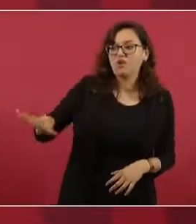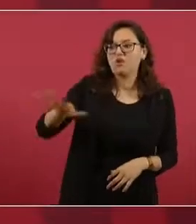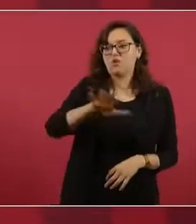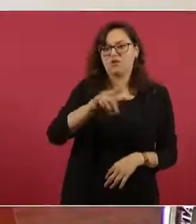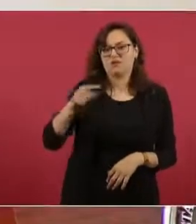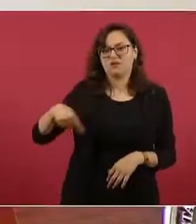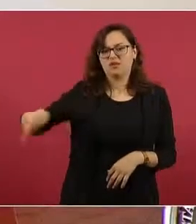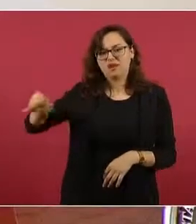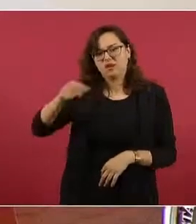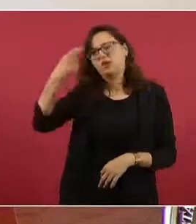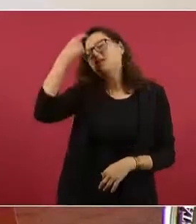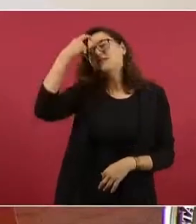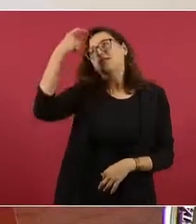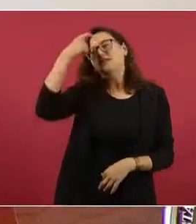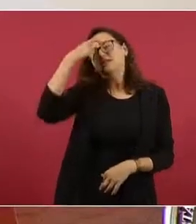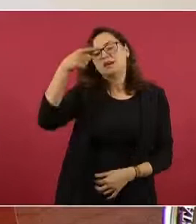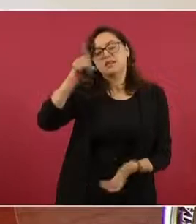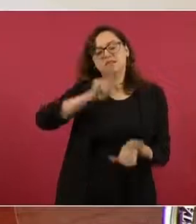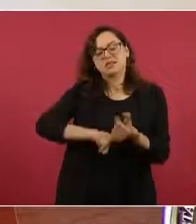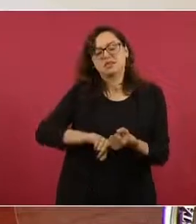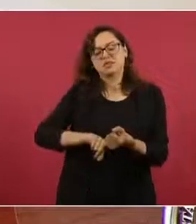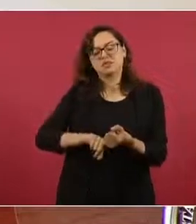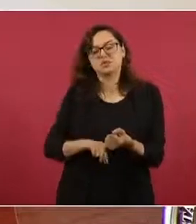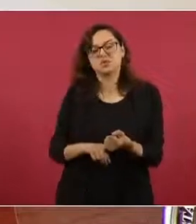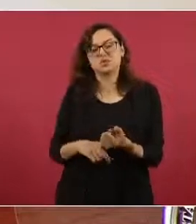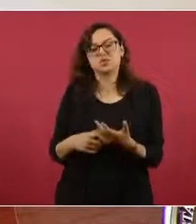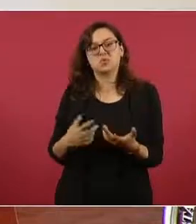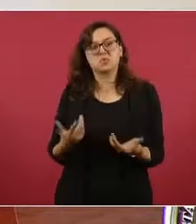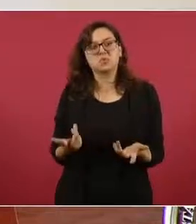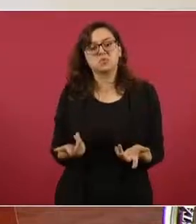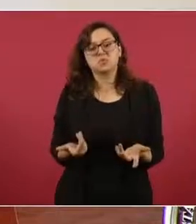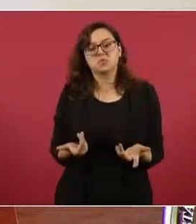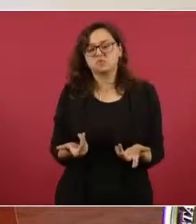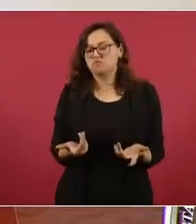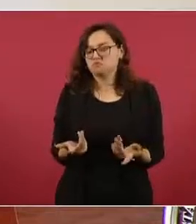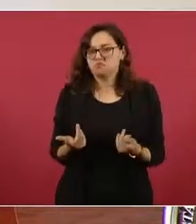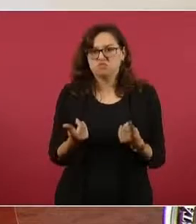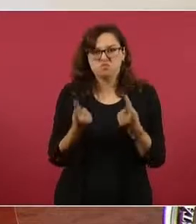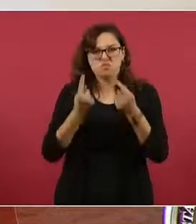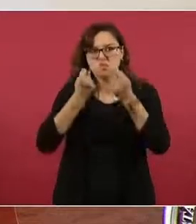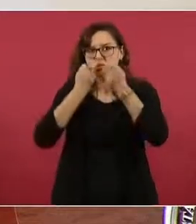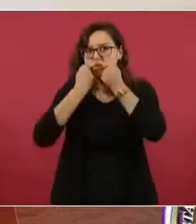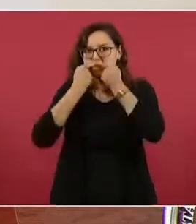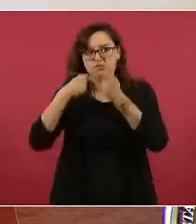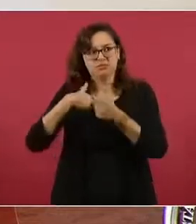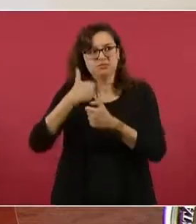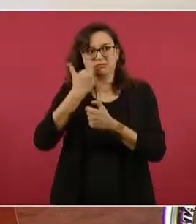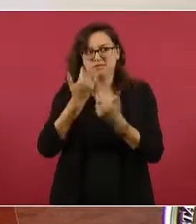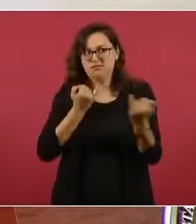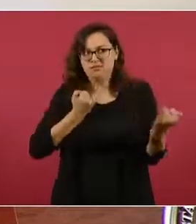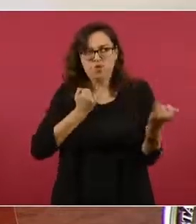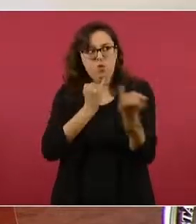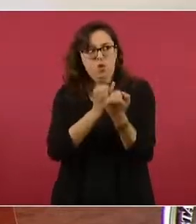de que había que